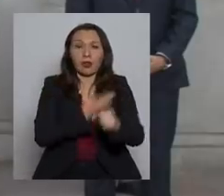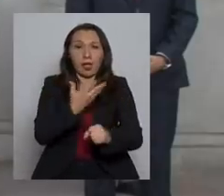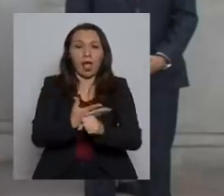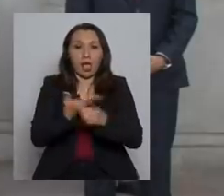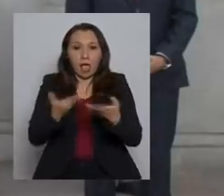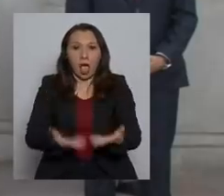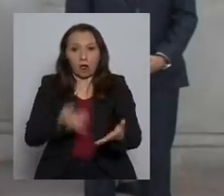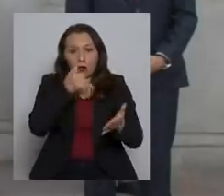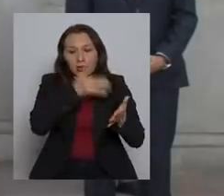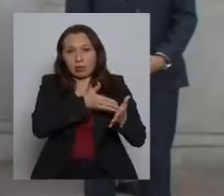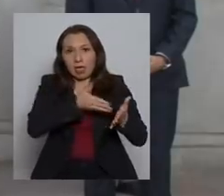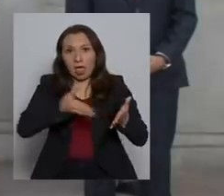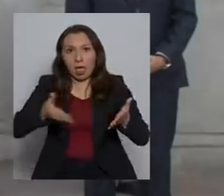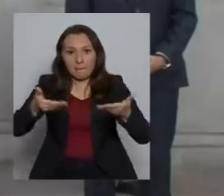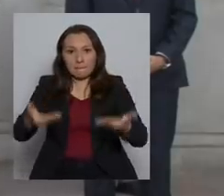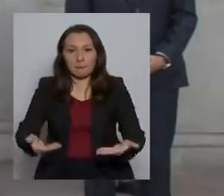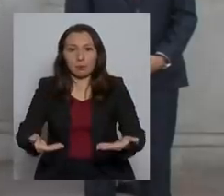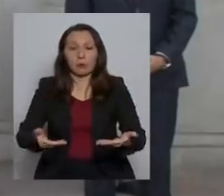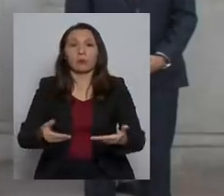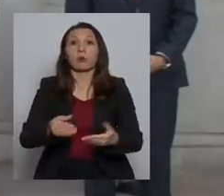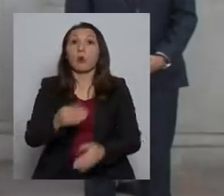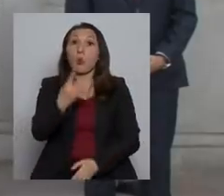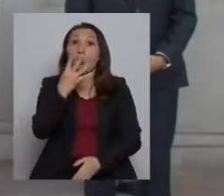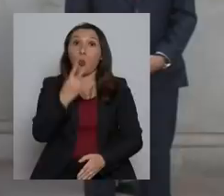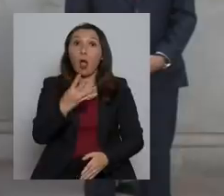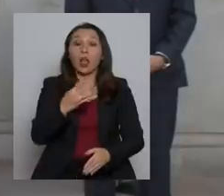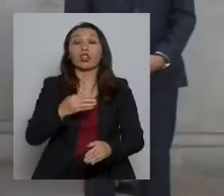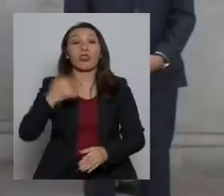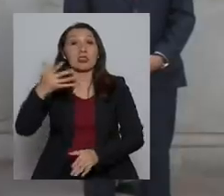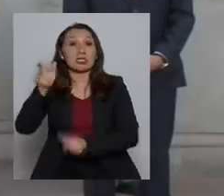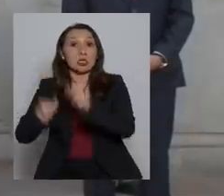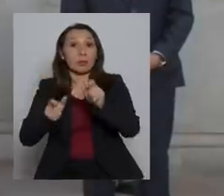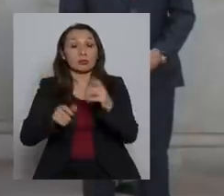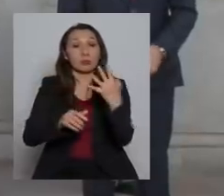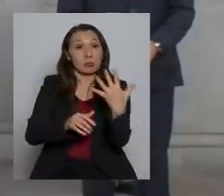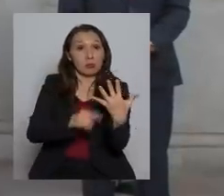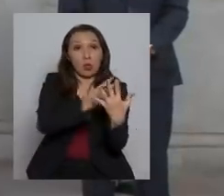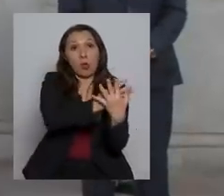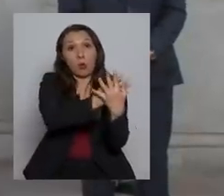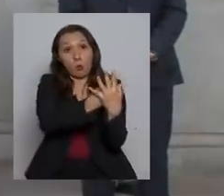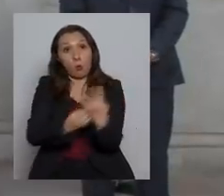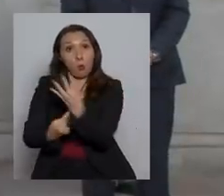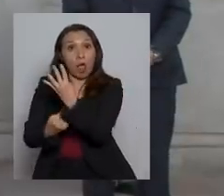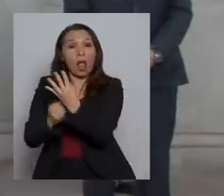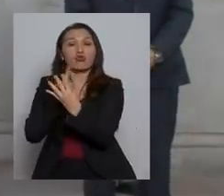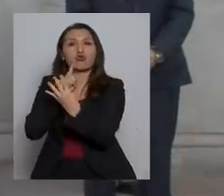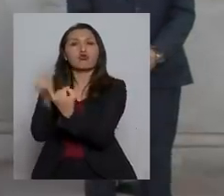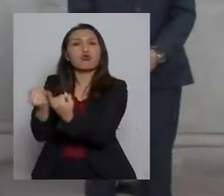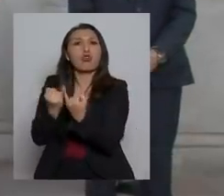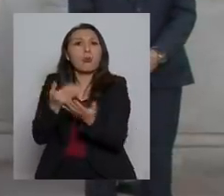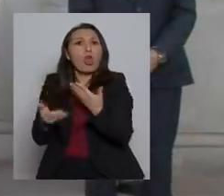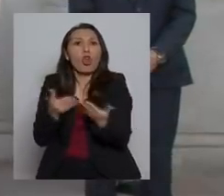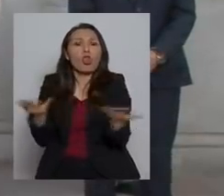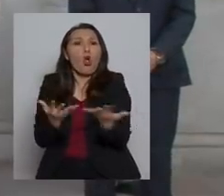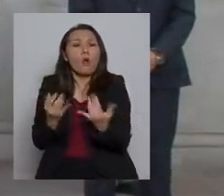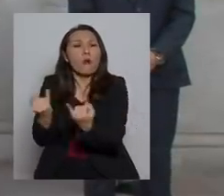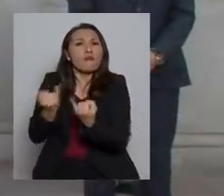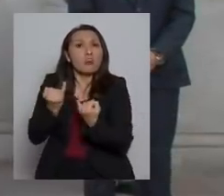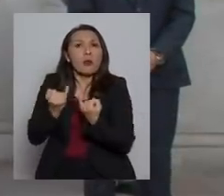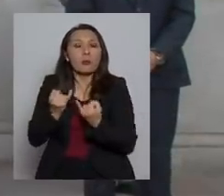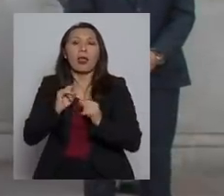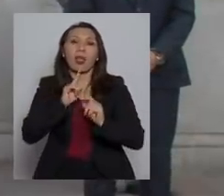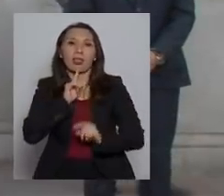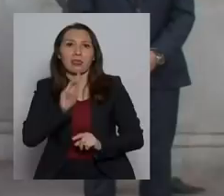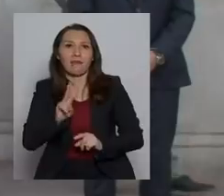en nuestros tiempos. De hecho, 4 de cada 5 chilenos y chilenas se informan a través de